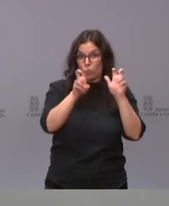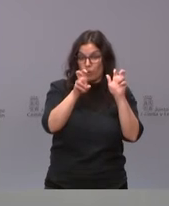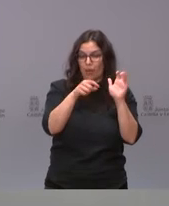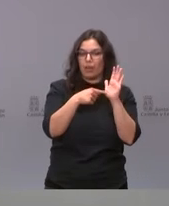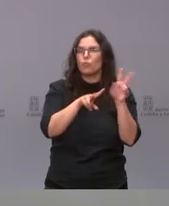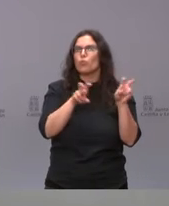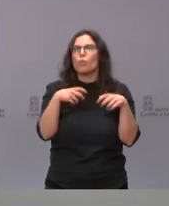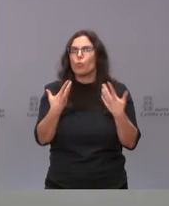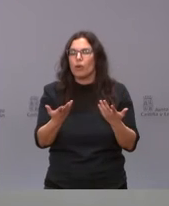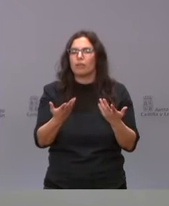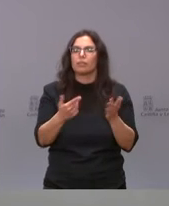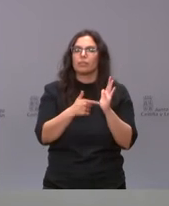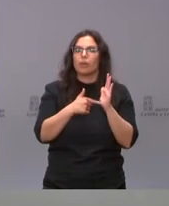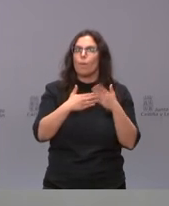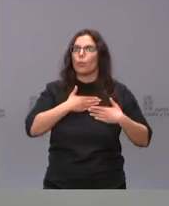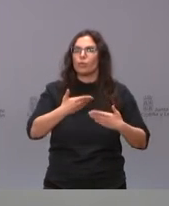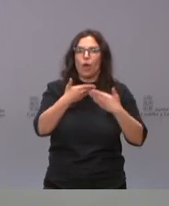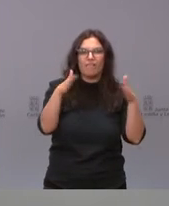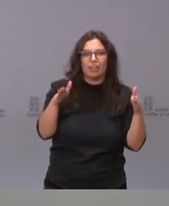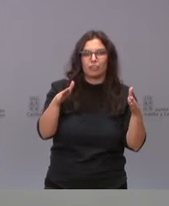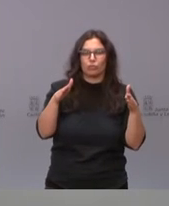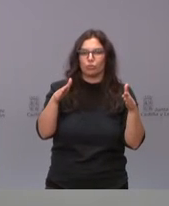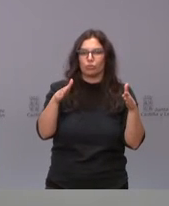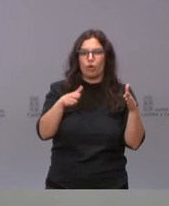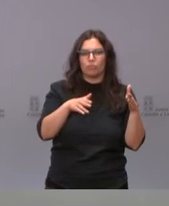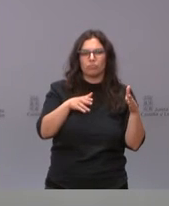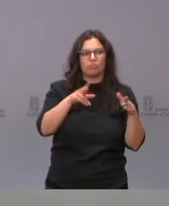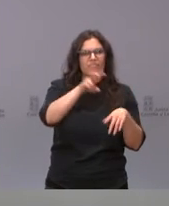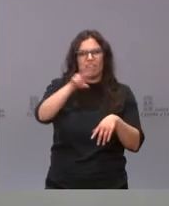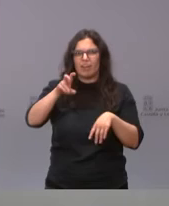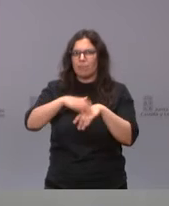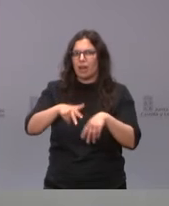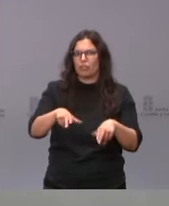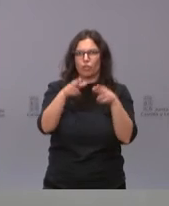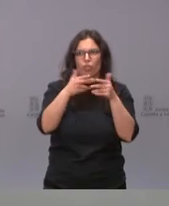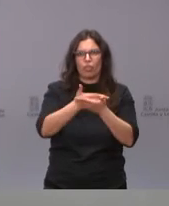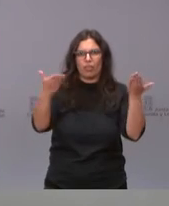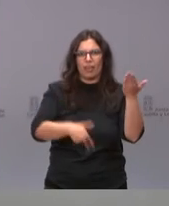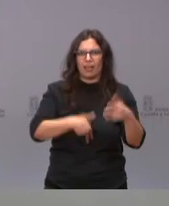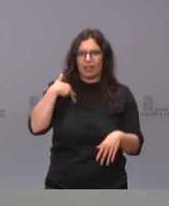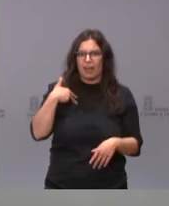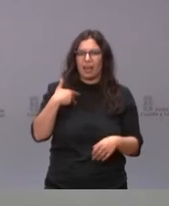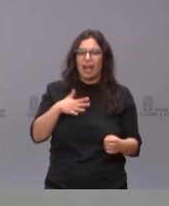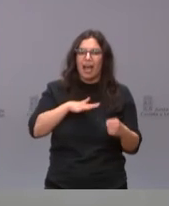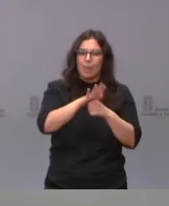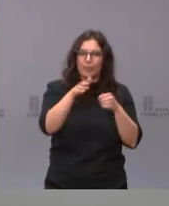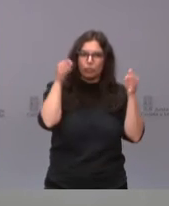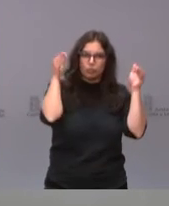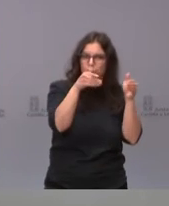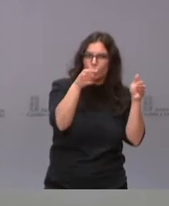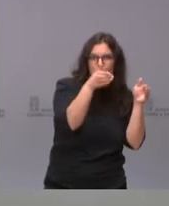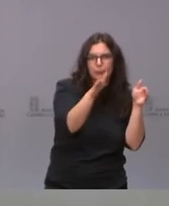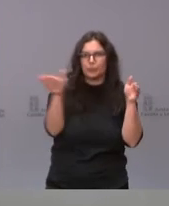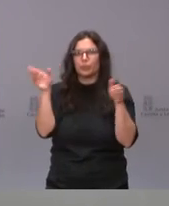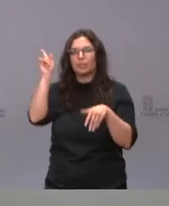un voluntariado abierto, amplio para toda la sociedad, que amplíe el ámbito de actuación, tanto a